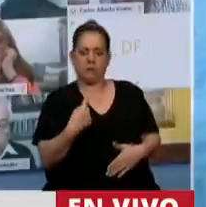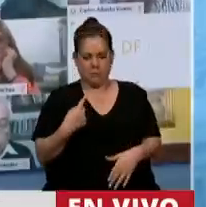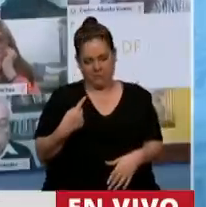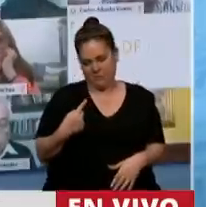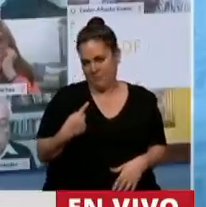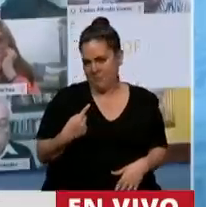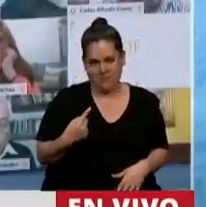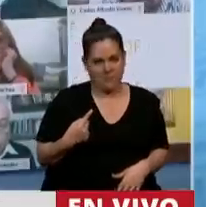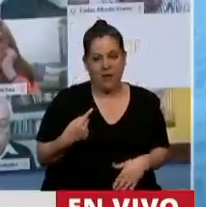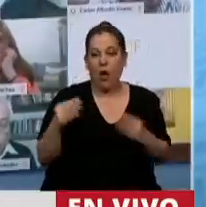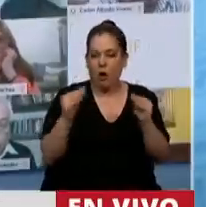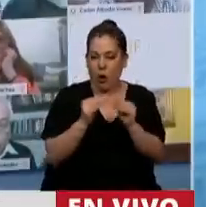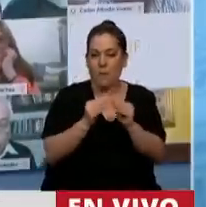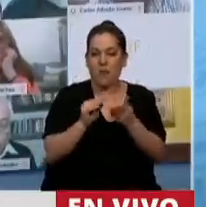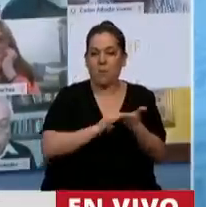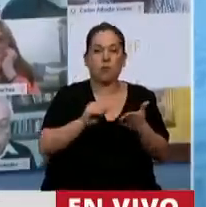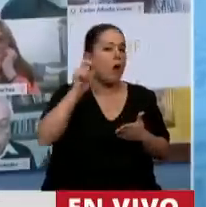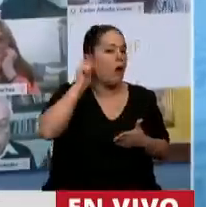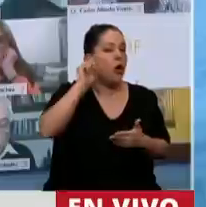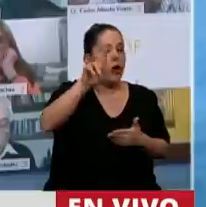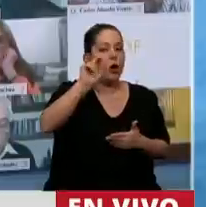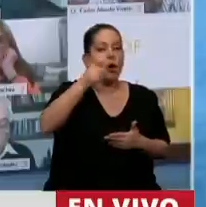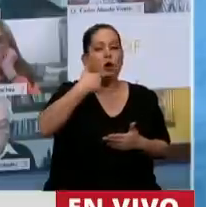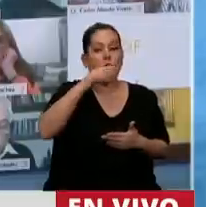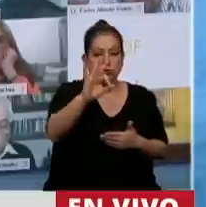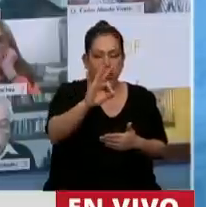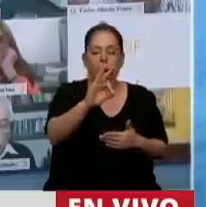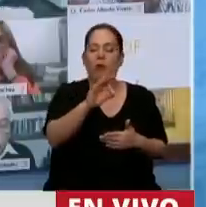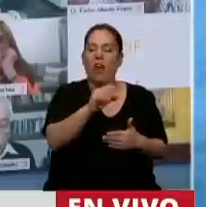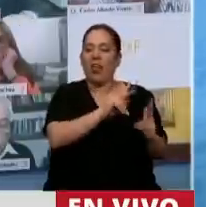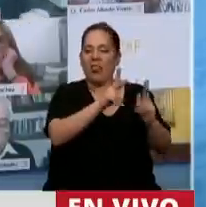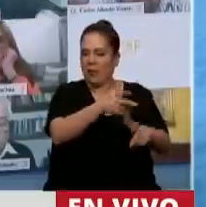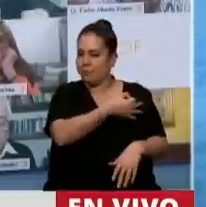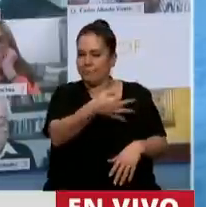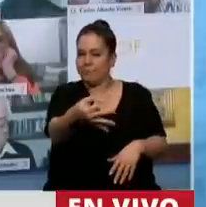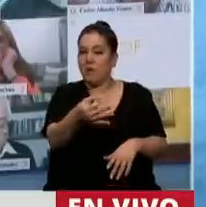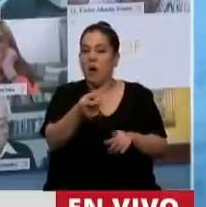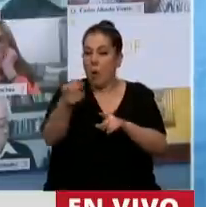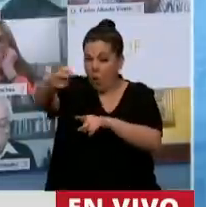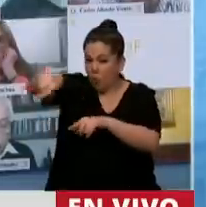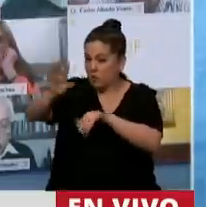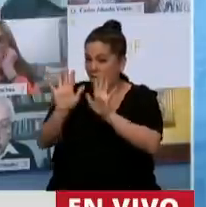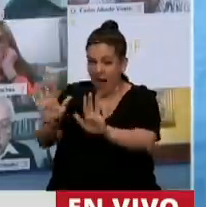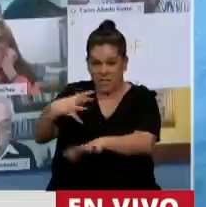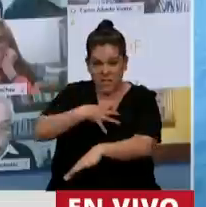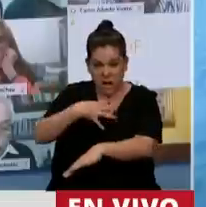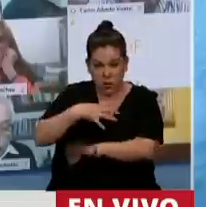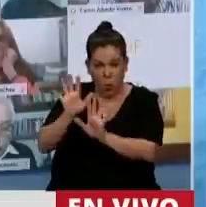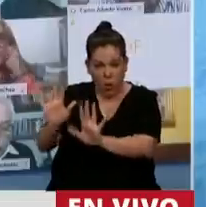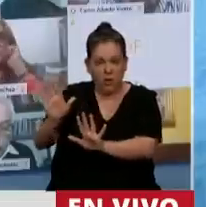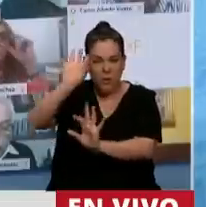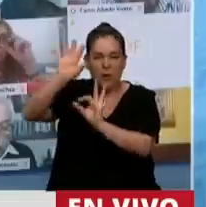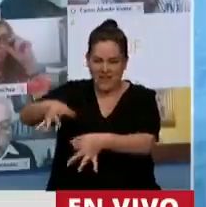bien el compañero Leo Grosso. Todo esto lo hacen porque saben que vamos a discutir leyes